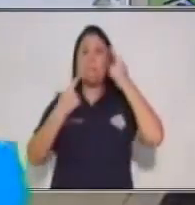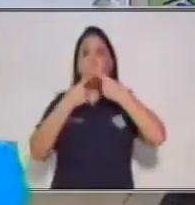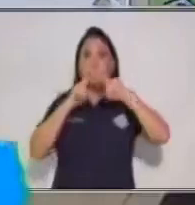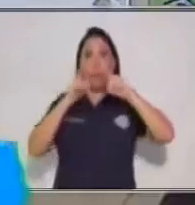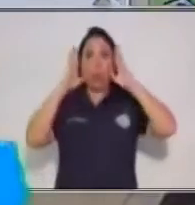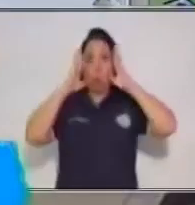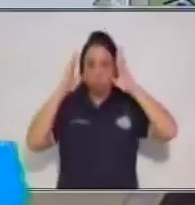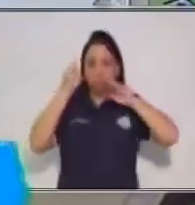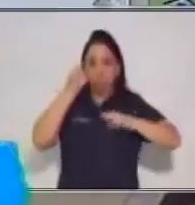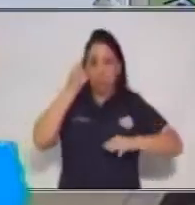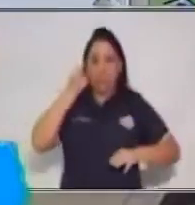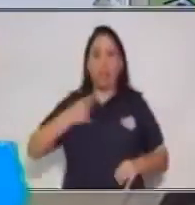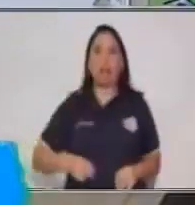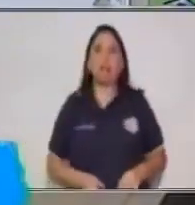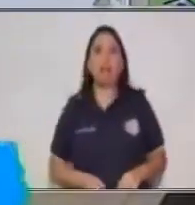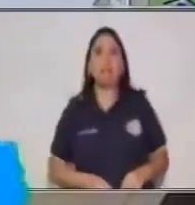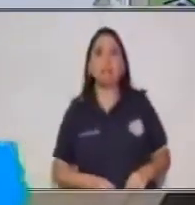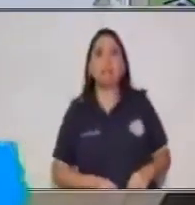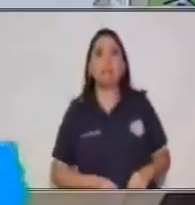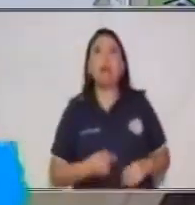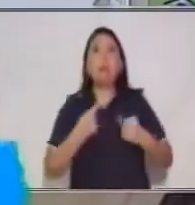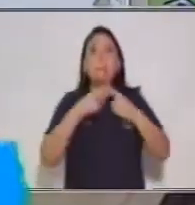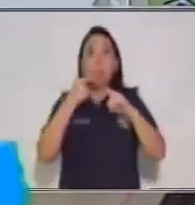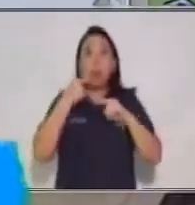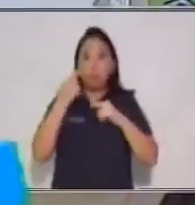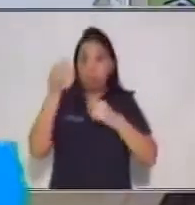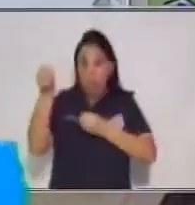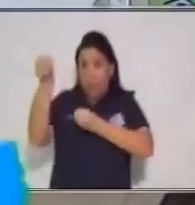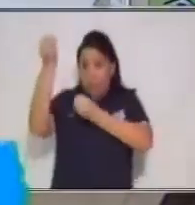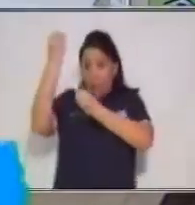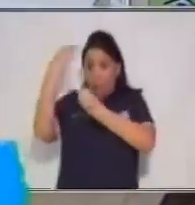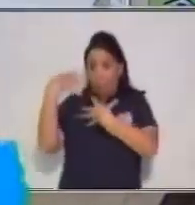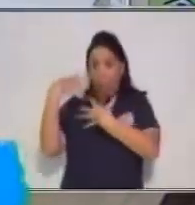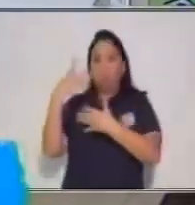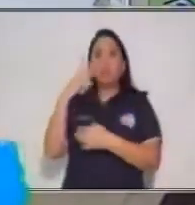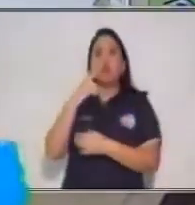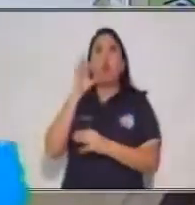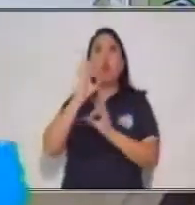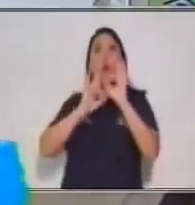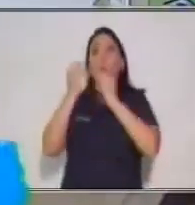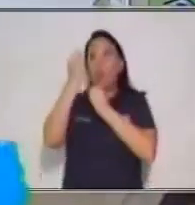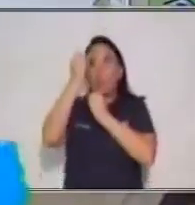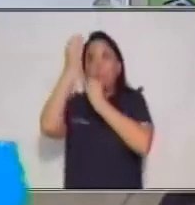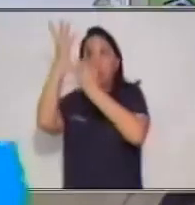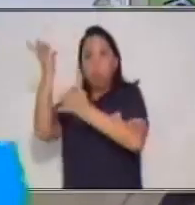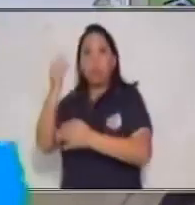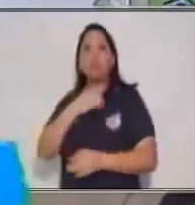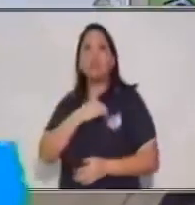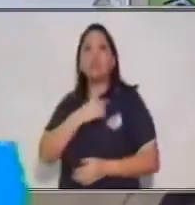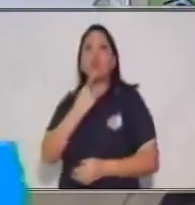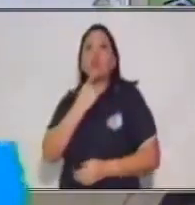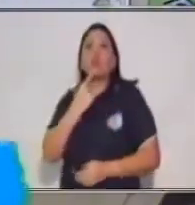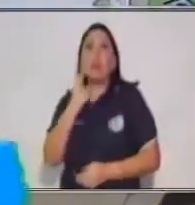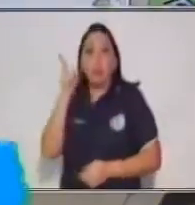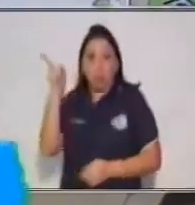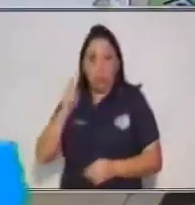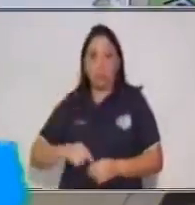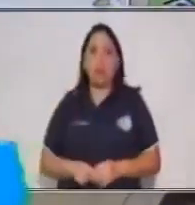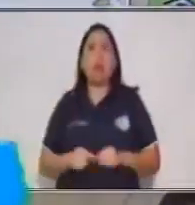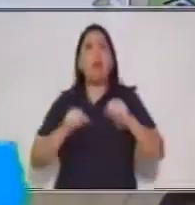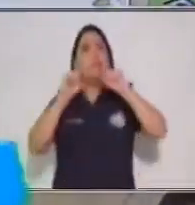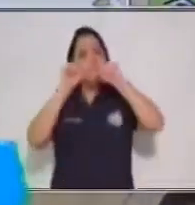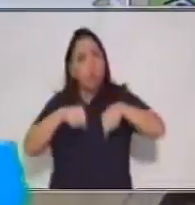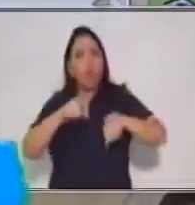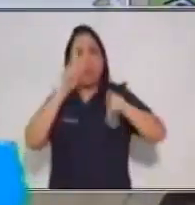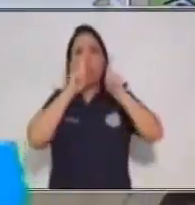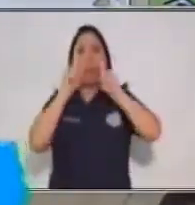que transmitan realmente la información que nosotros queremos dar. Puede que estemos trabajando